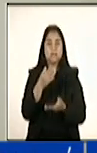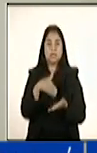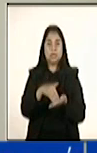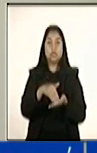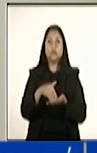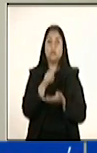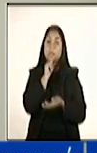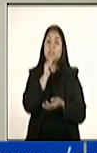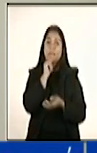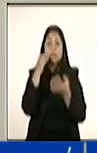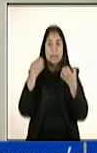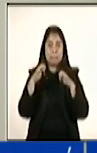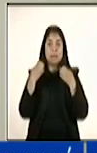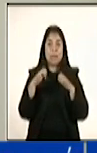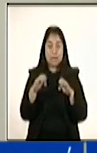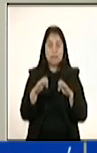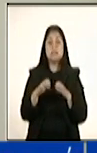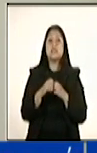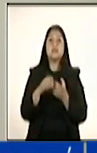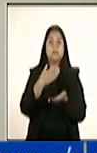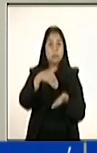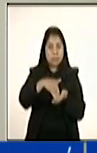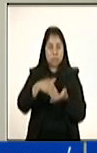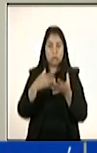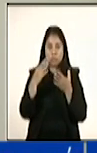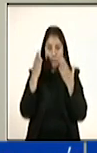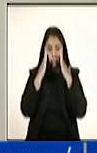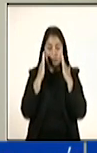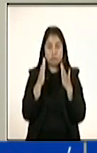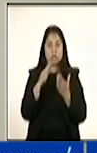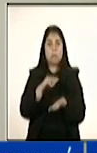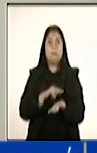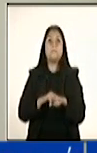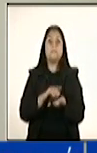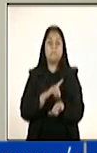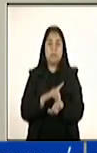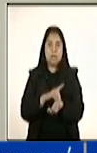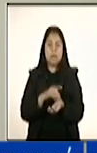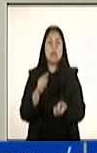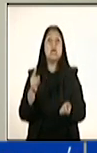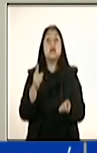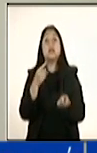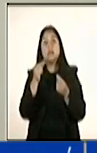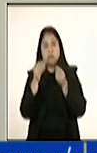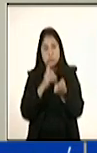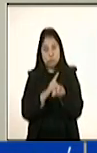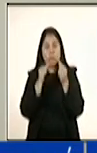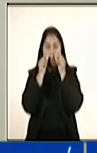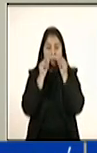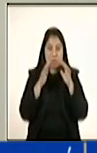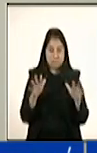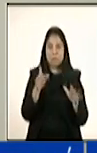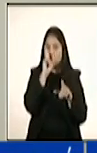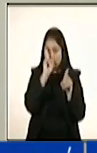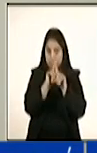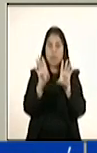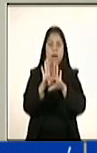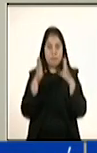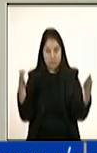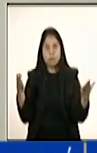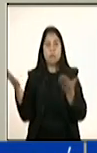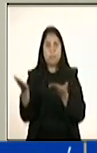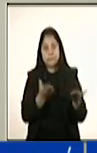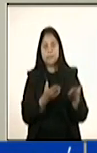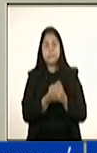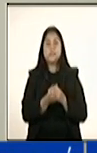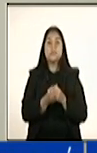de emergencias, centros de atención médica, laboratorios médicos y veterinarios continuarán abiertos. Los servicios de